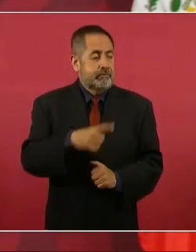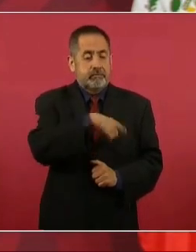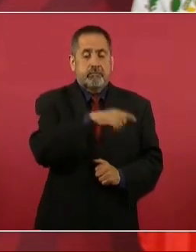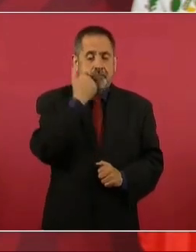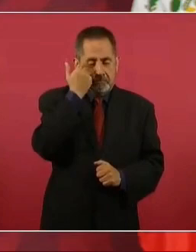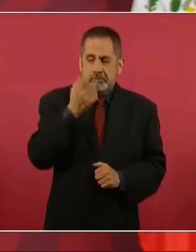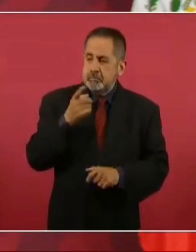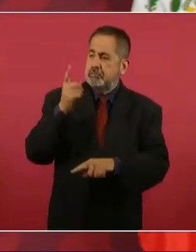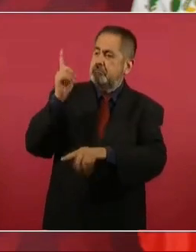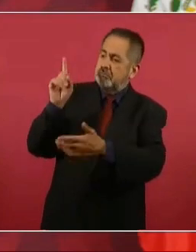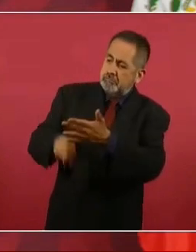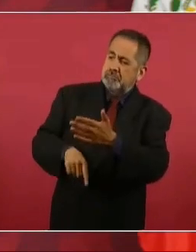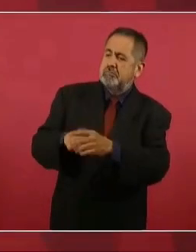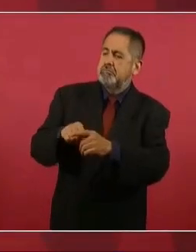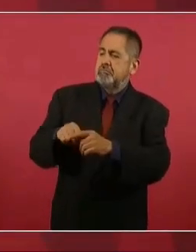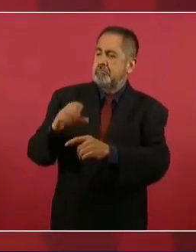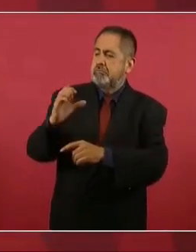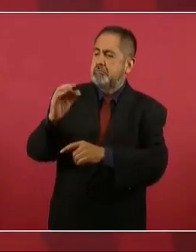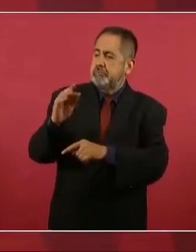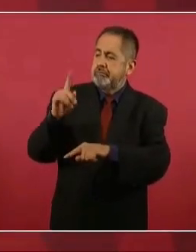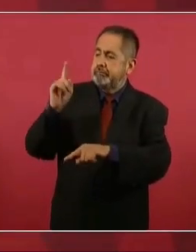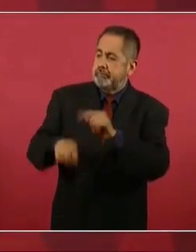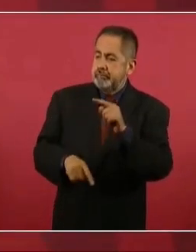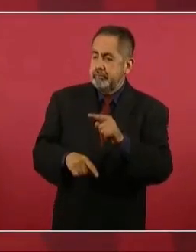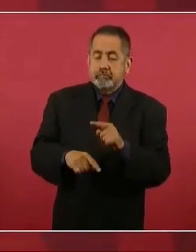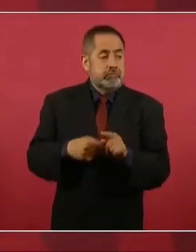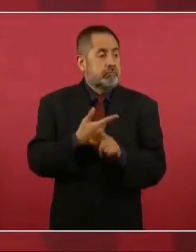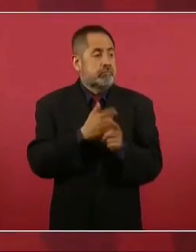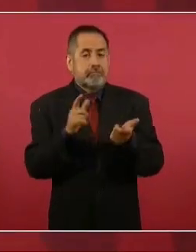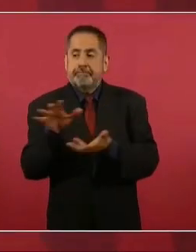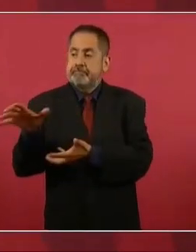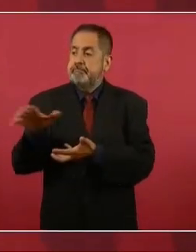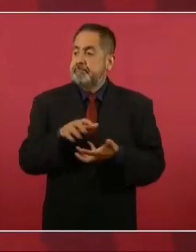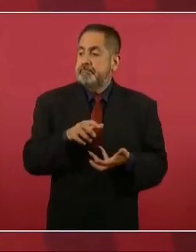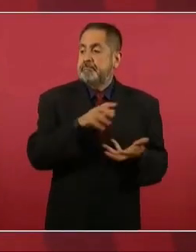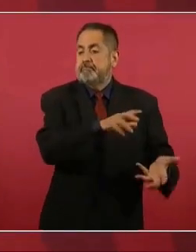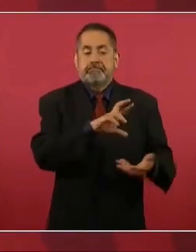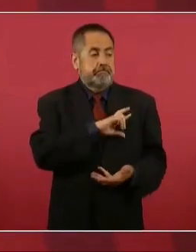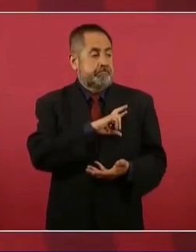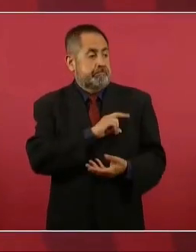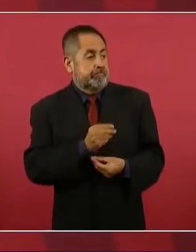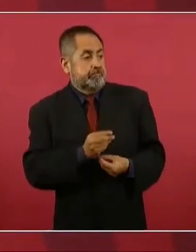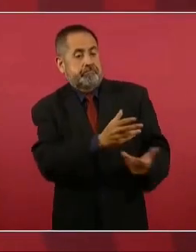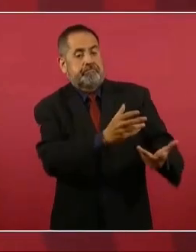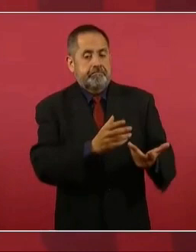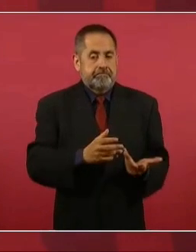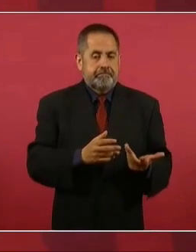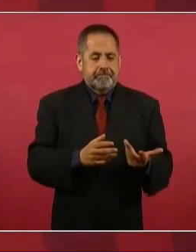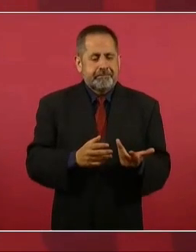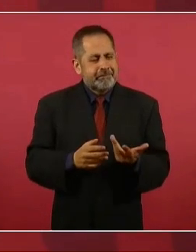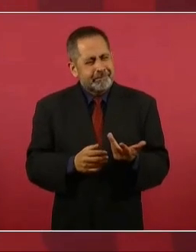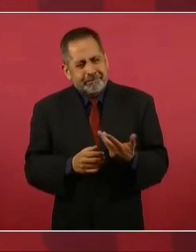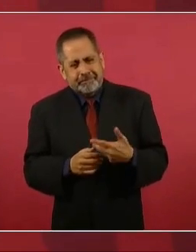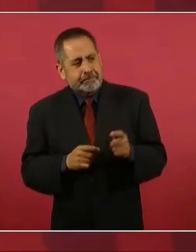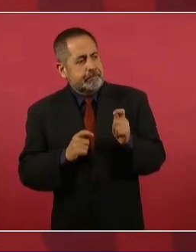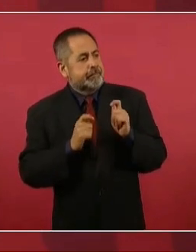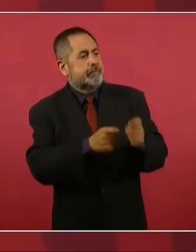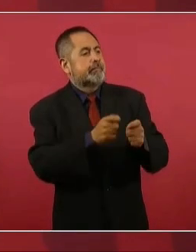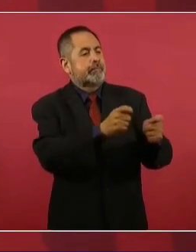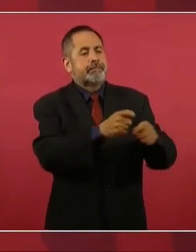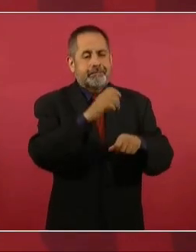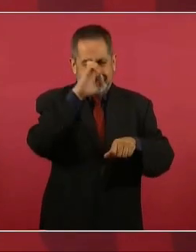que desapareciera la Comisión Federal, para que todo quedara al mercado, para que todo quedara en manos